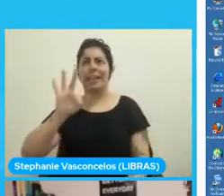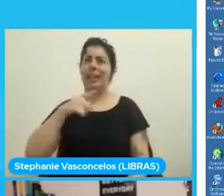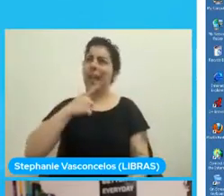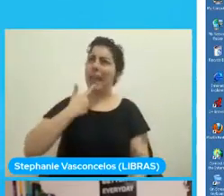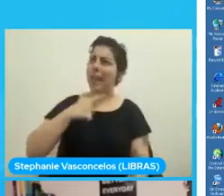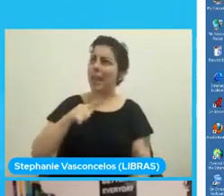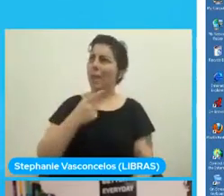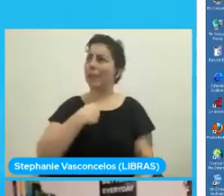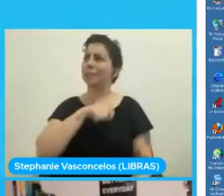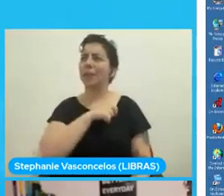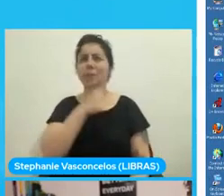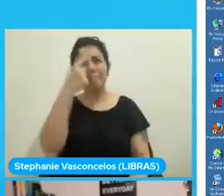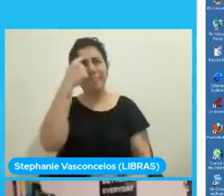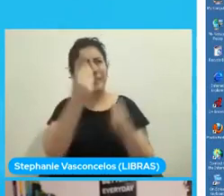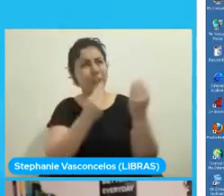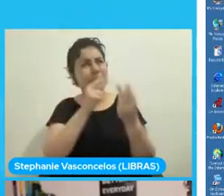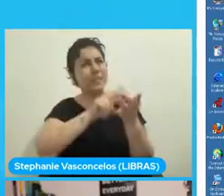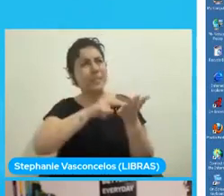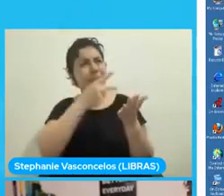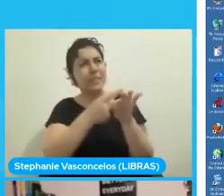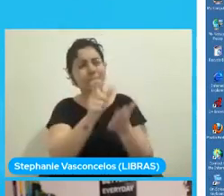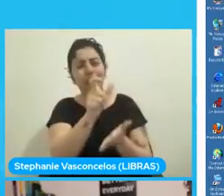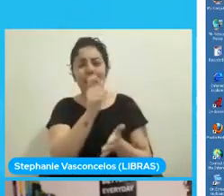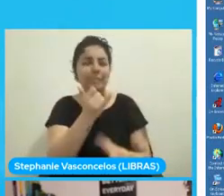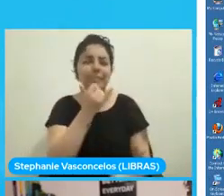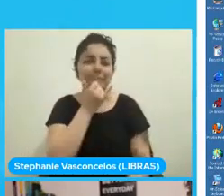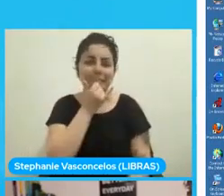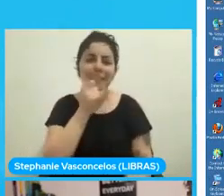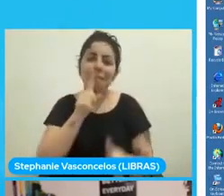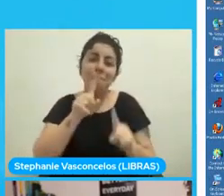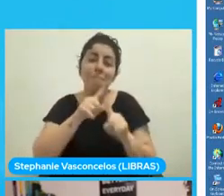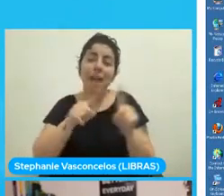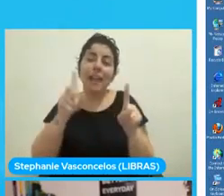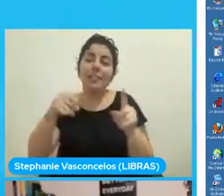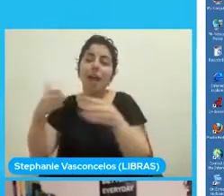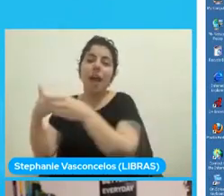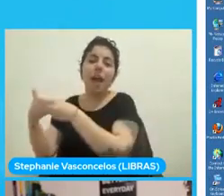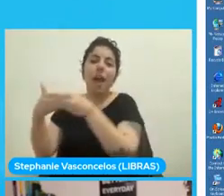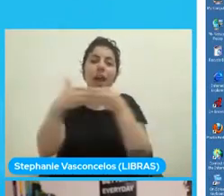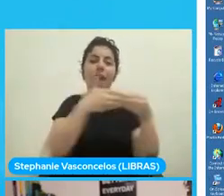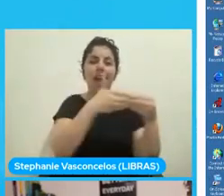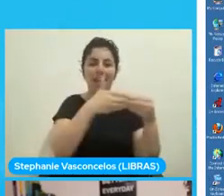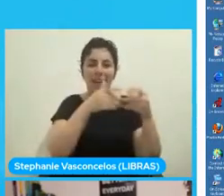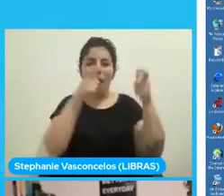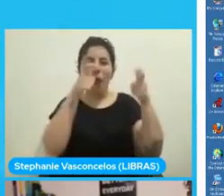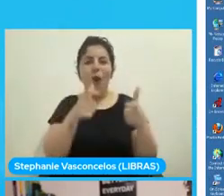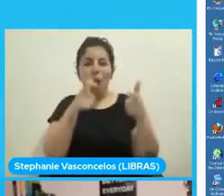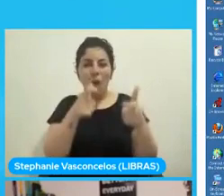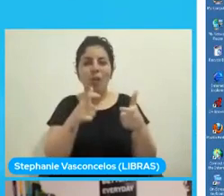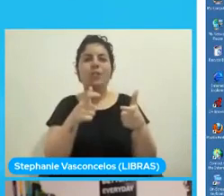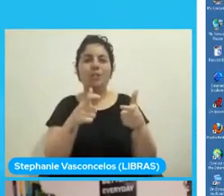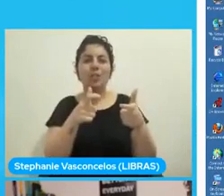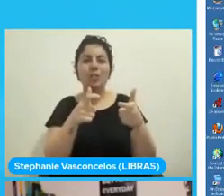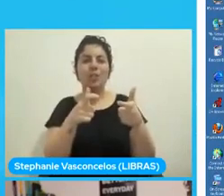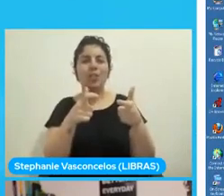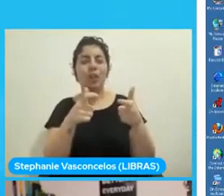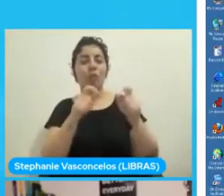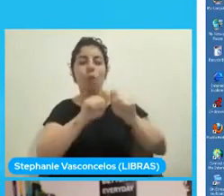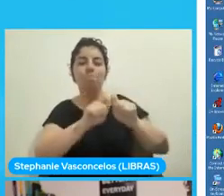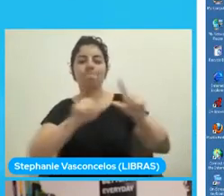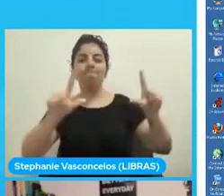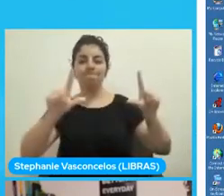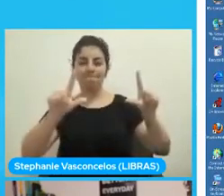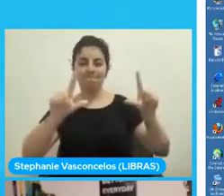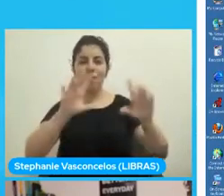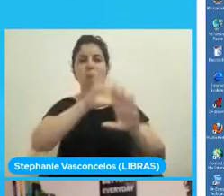Me disculpa, simplemente cambiando el output de compilación